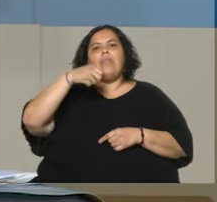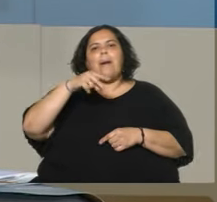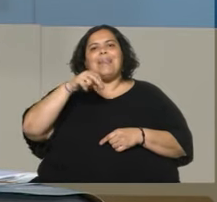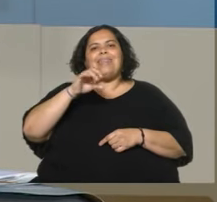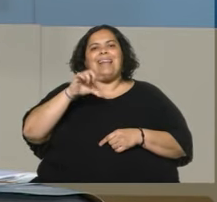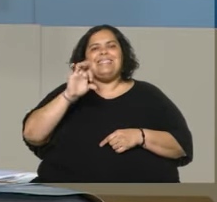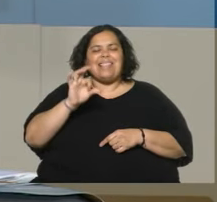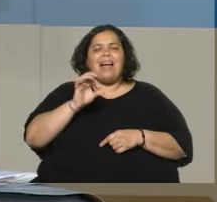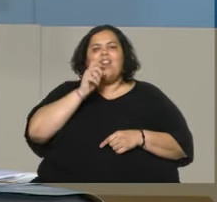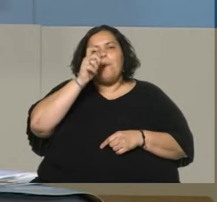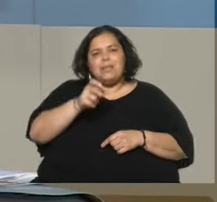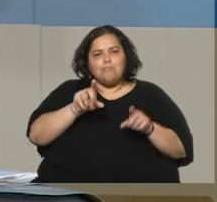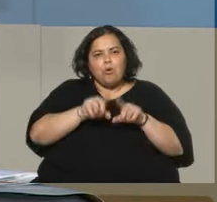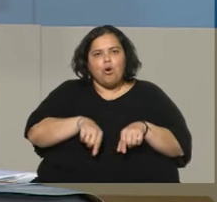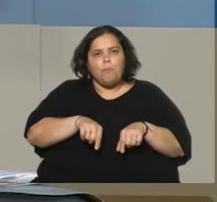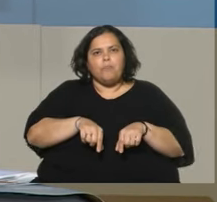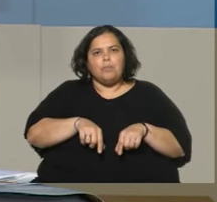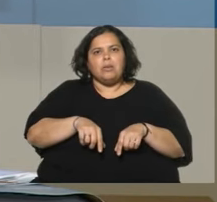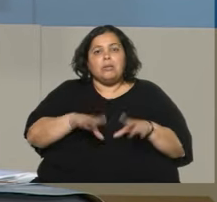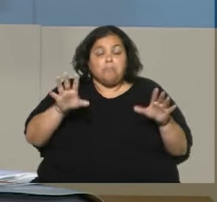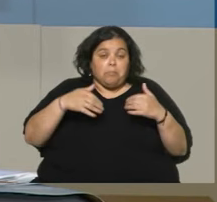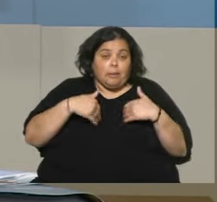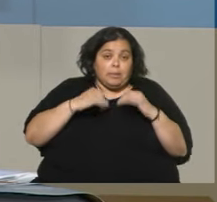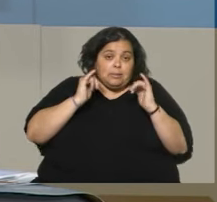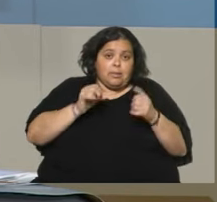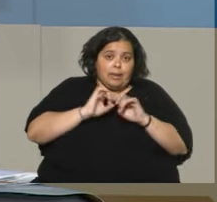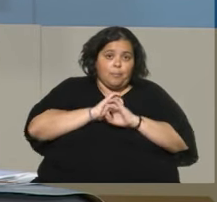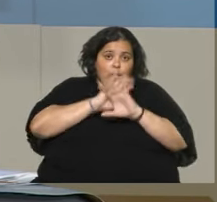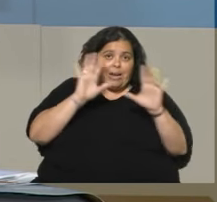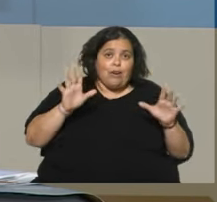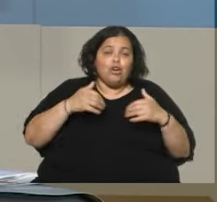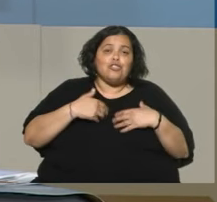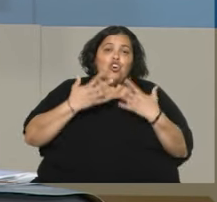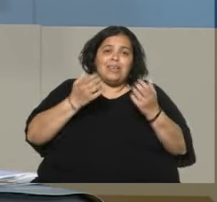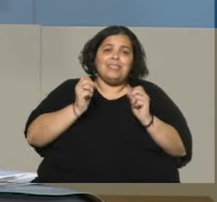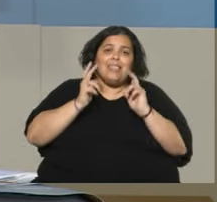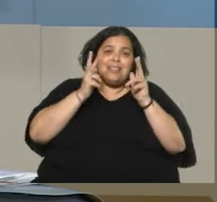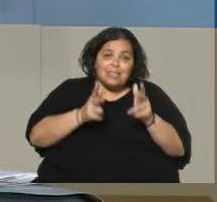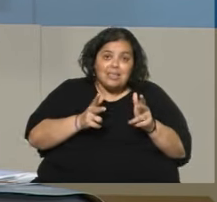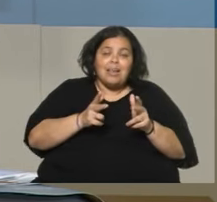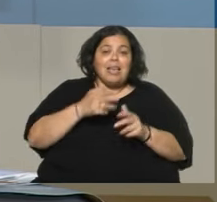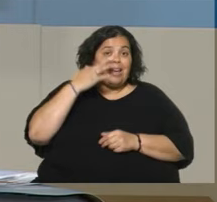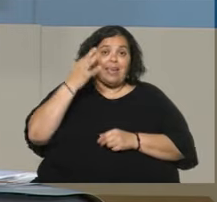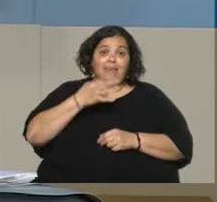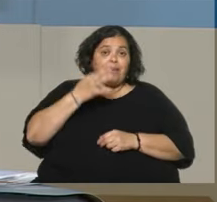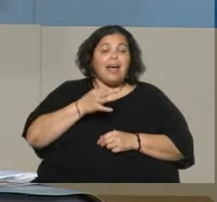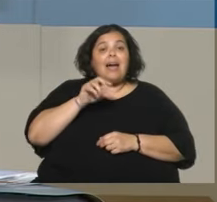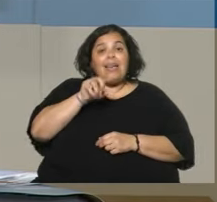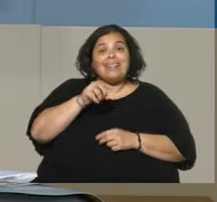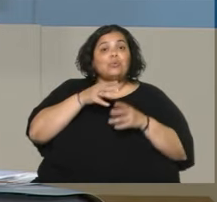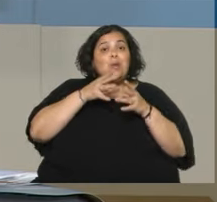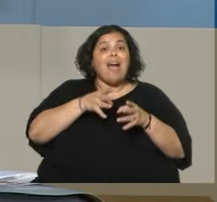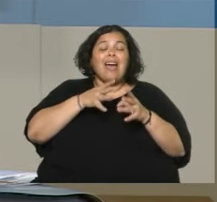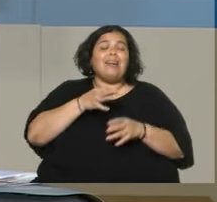creo que es clarísimo que es así y lo que quise transmitir es que de verdad es una guerra